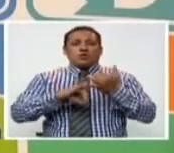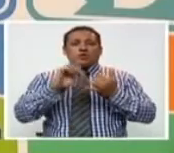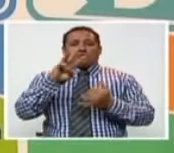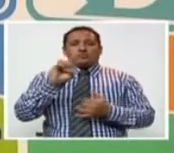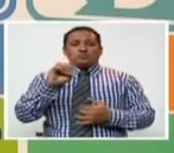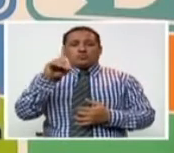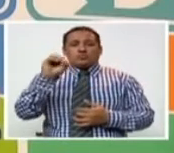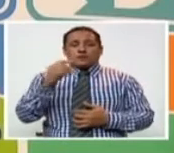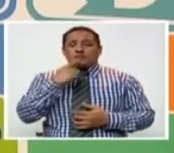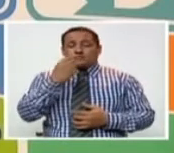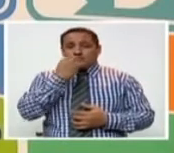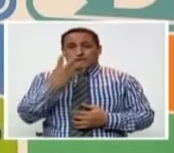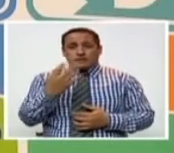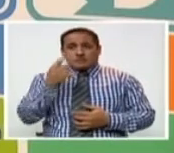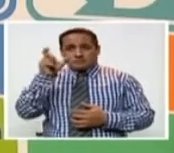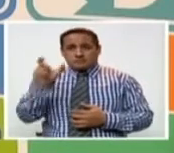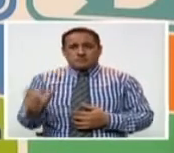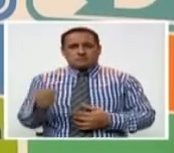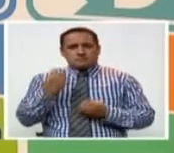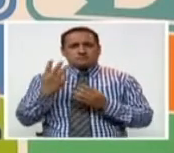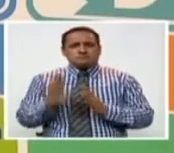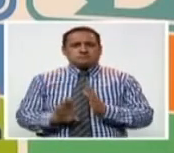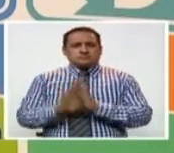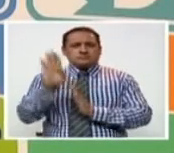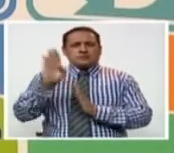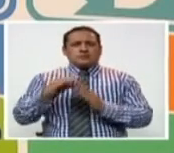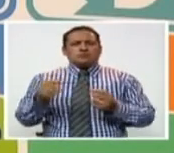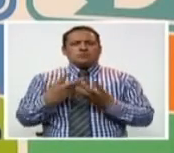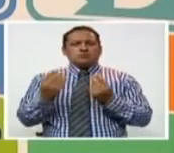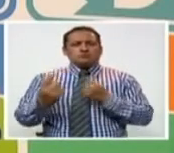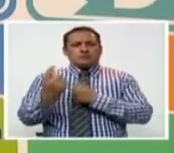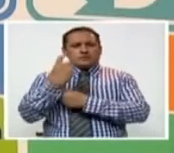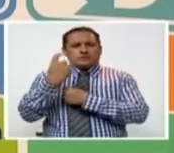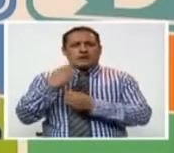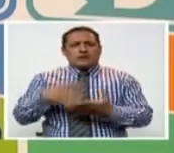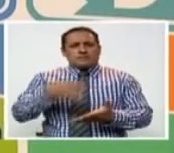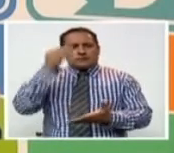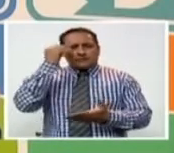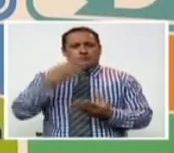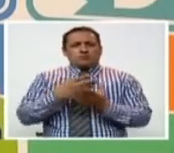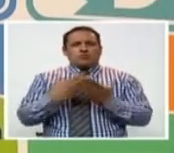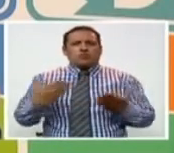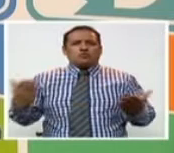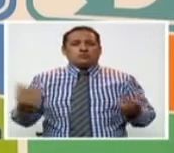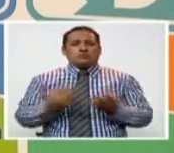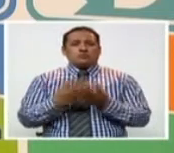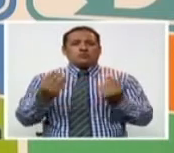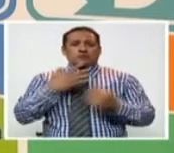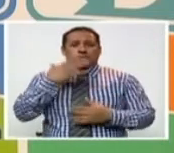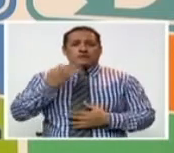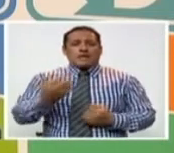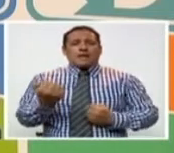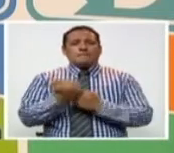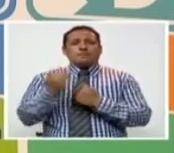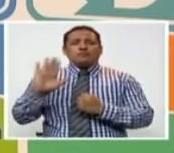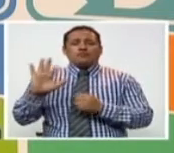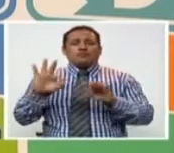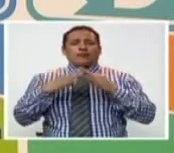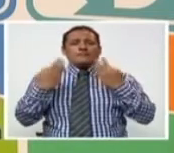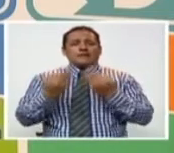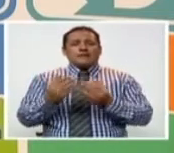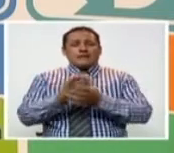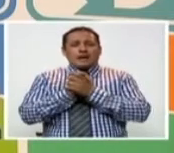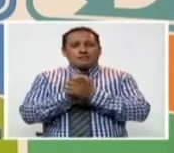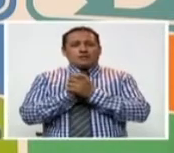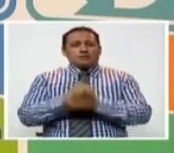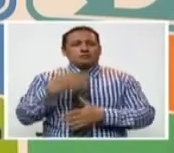Osvaldo, de verdad que eres todo un ejemplo. Nos has enseñado el día de hoy que uno puede lograr muchas cosas. Claro que el apoyo de tu familia,